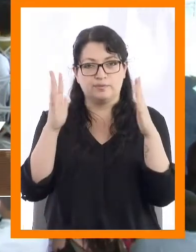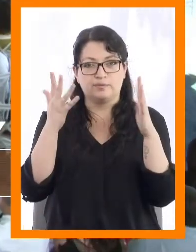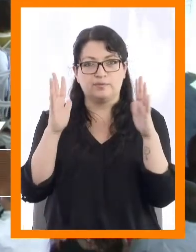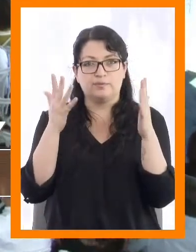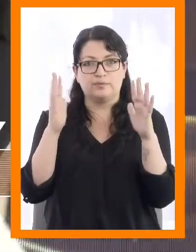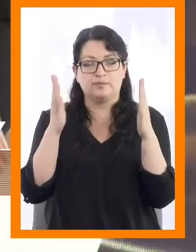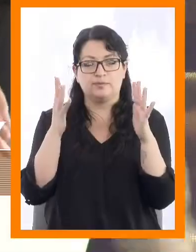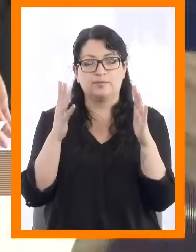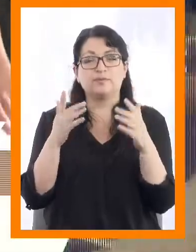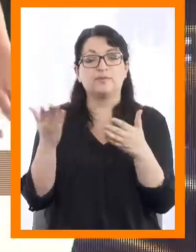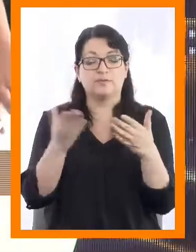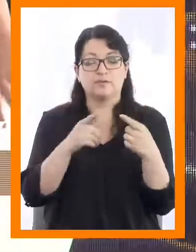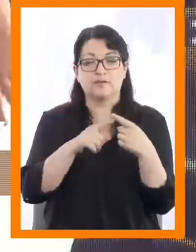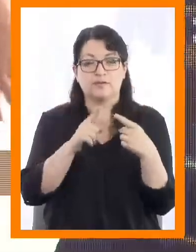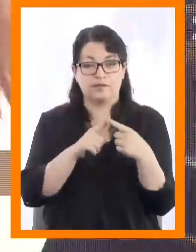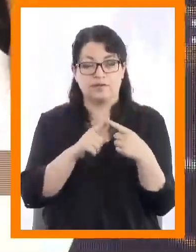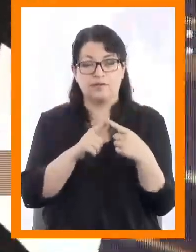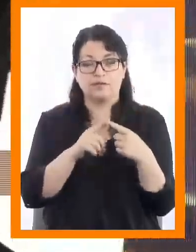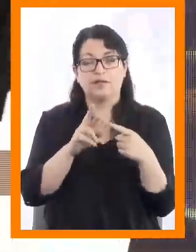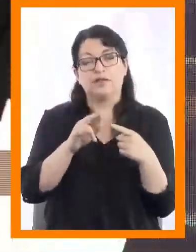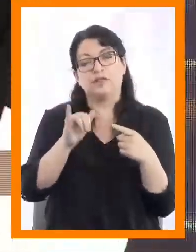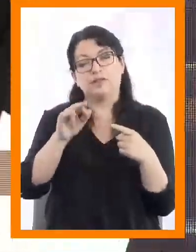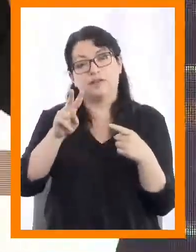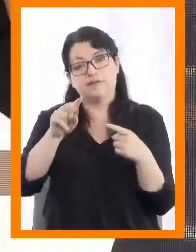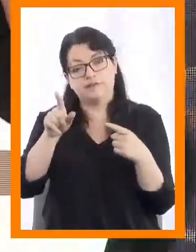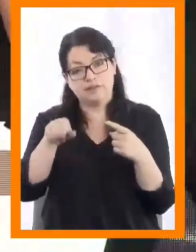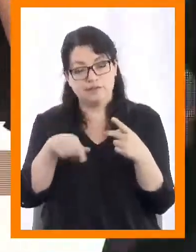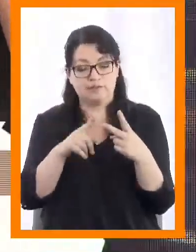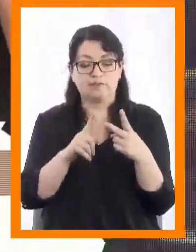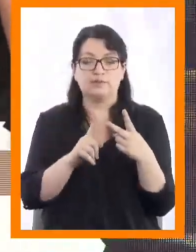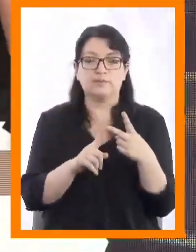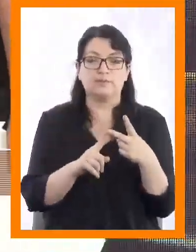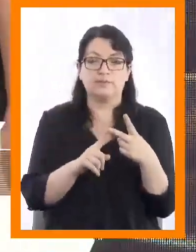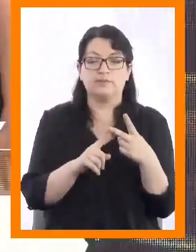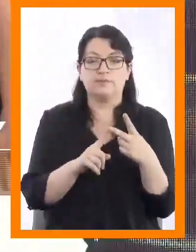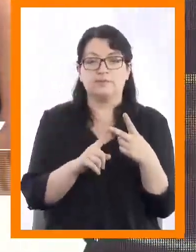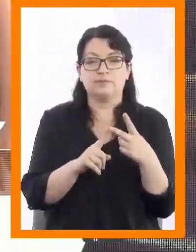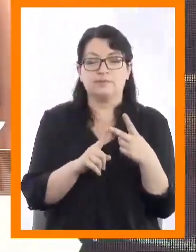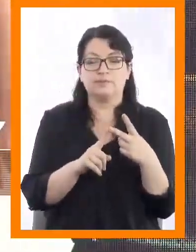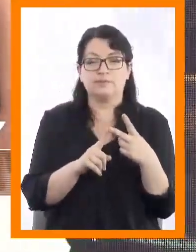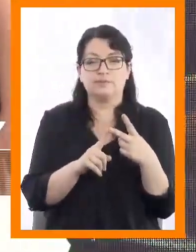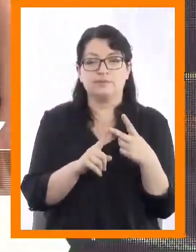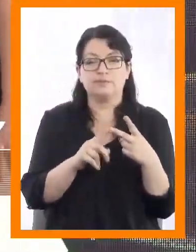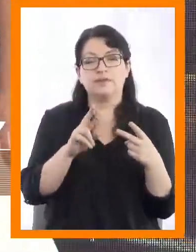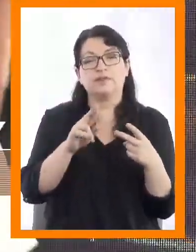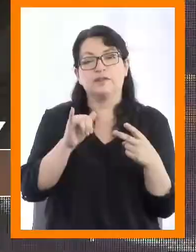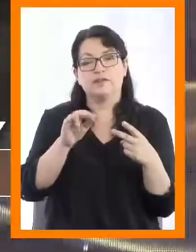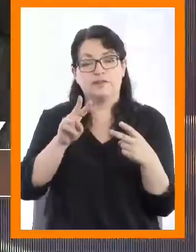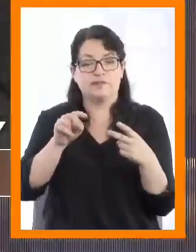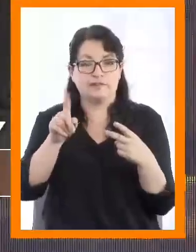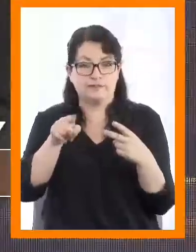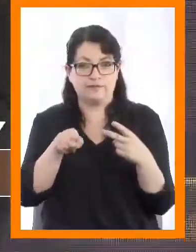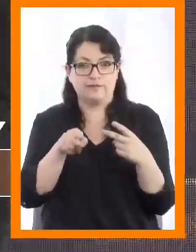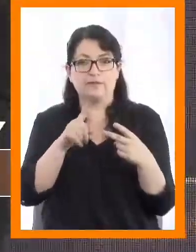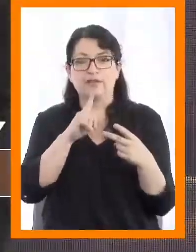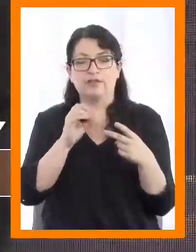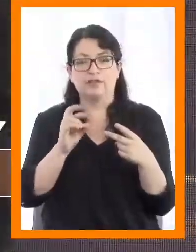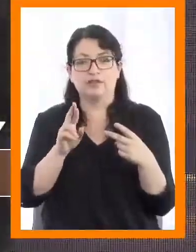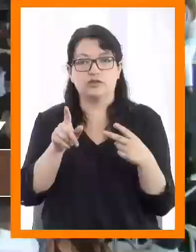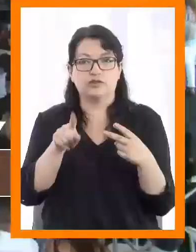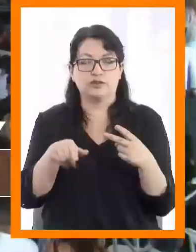Rodrigo Fernando Rivas Rodríguez, Brenda Alexandra Rivas Torres Málaga.